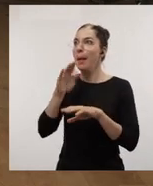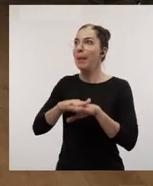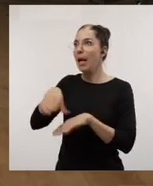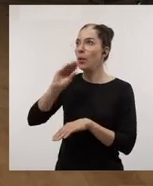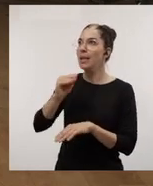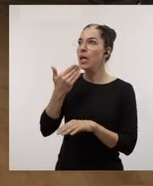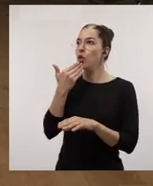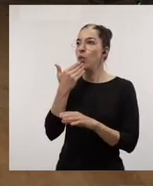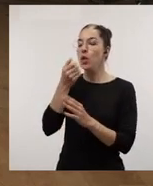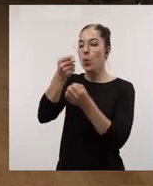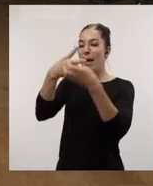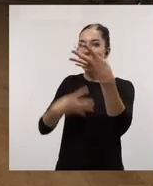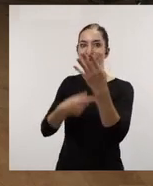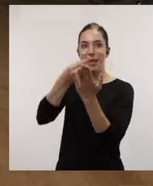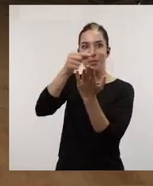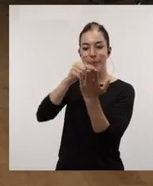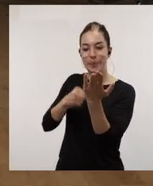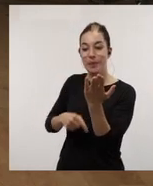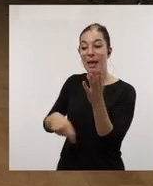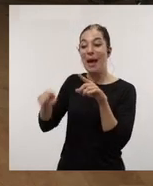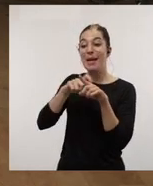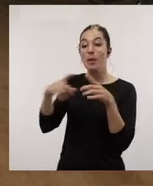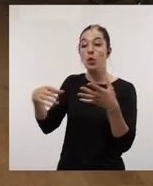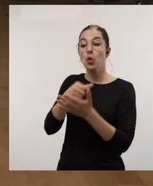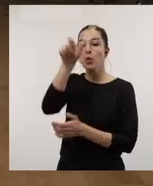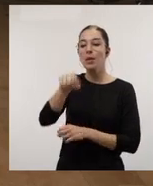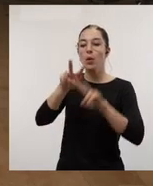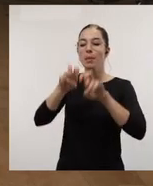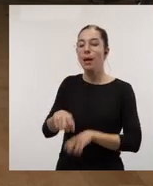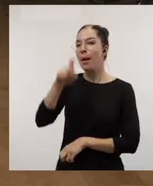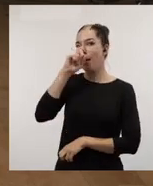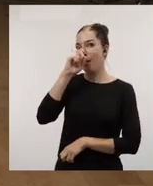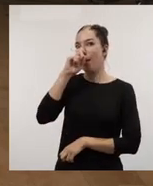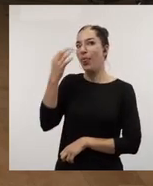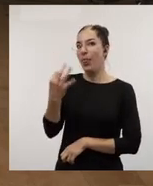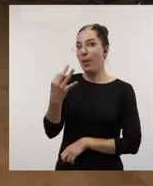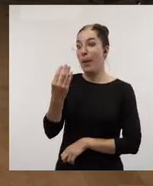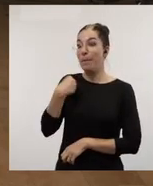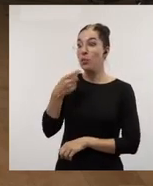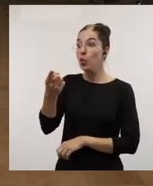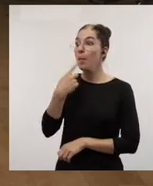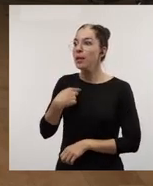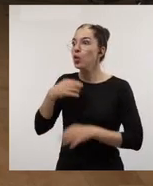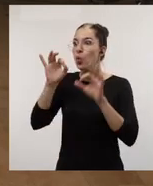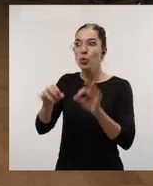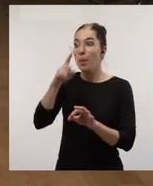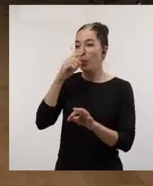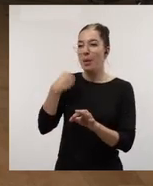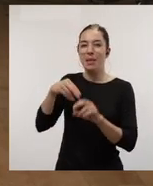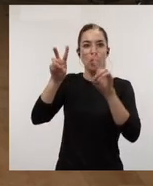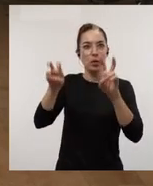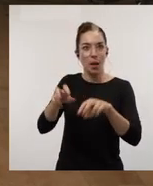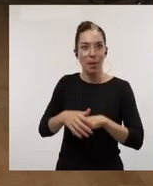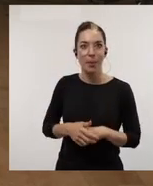mira, son soles, para que lo entiendas. Esto es una especie de checklist, ¿vale? De todos los aspectos que un investigador debe tener en cuenta. Y bueno, esto que me contabas, me